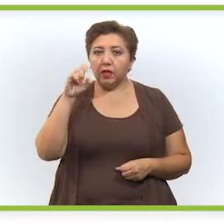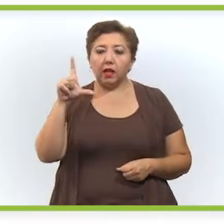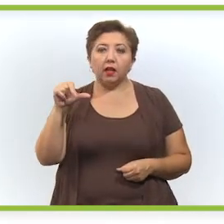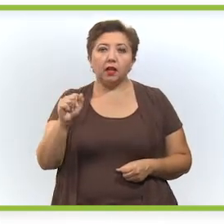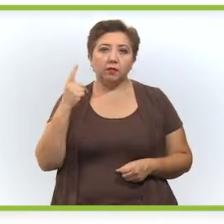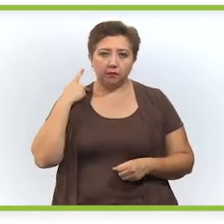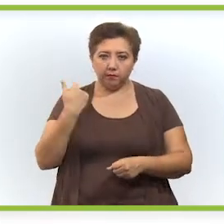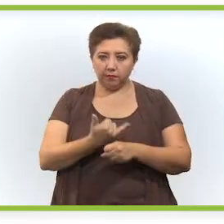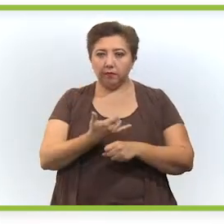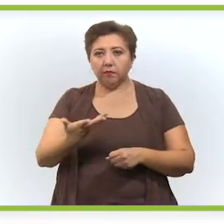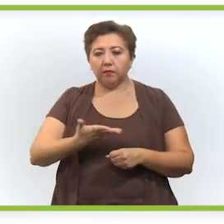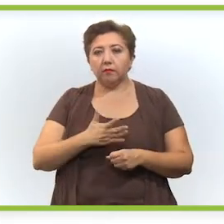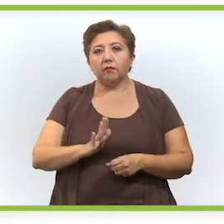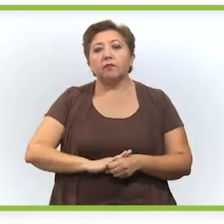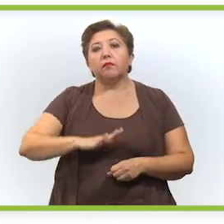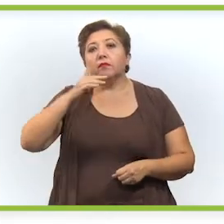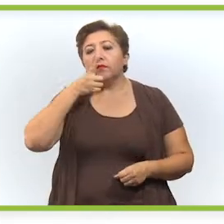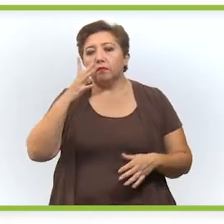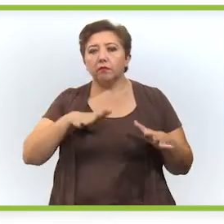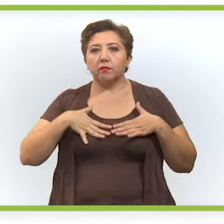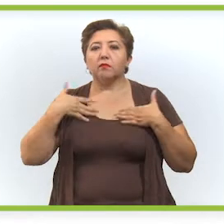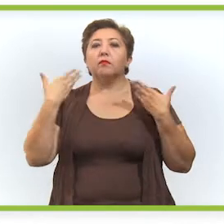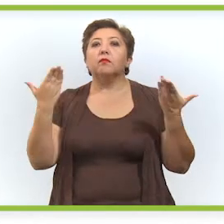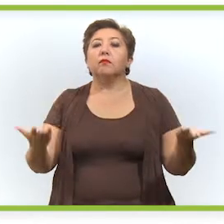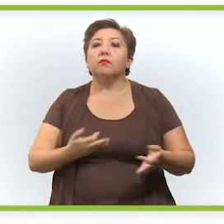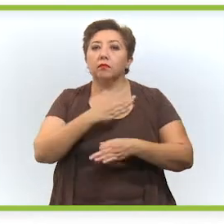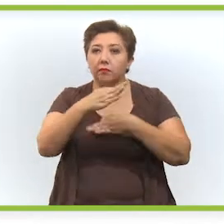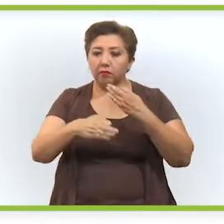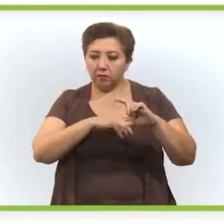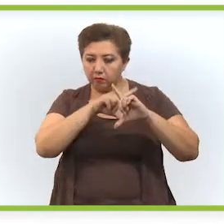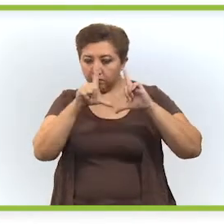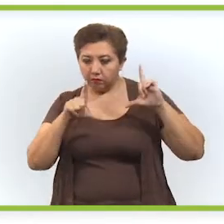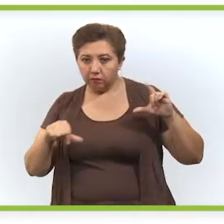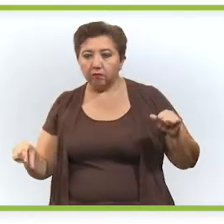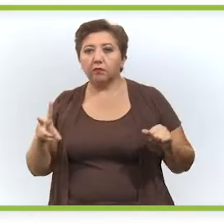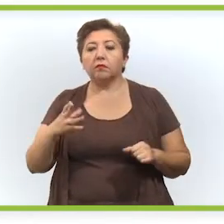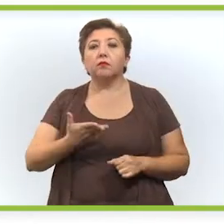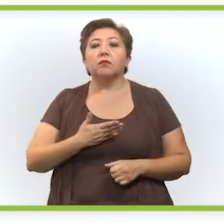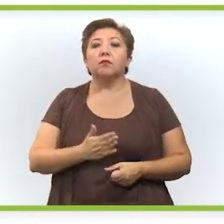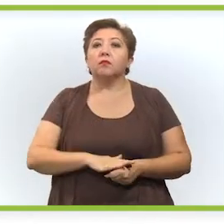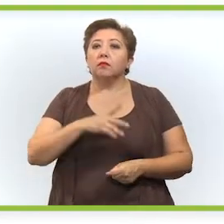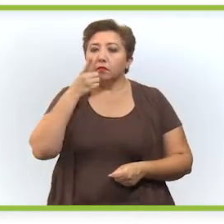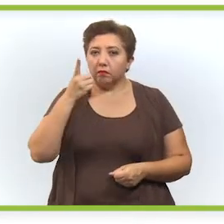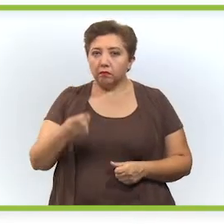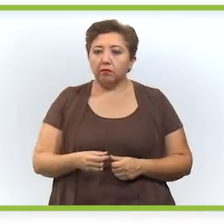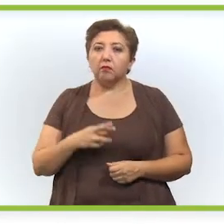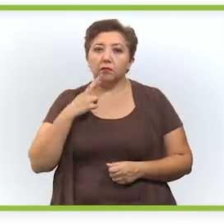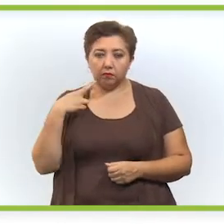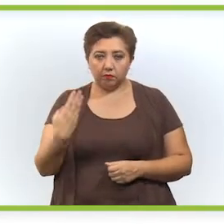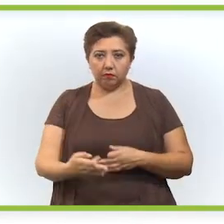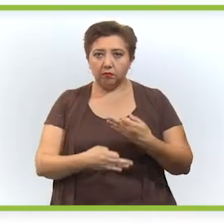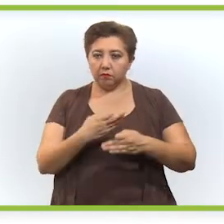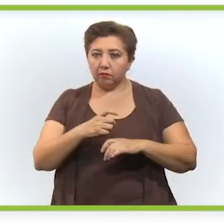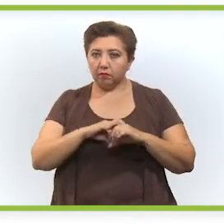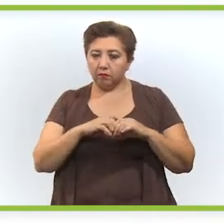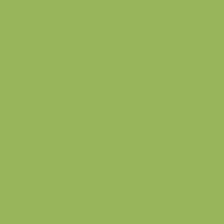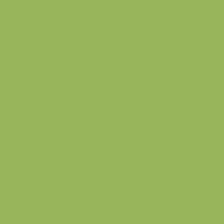mayor confianza en todo el país y también la que tiene la mayor efectividad en todo el país. Estas son muy buenas noticias porque además también somos el Estado que